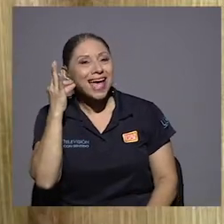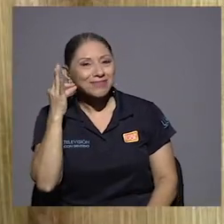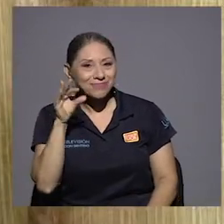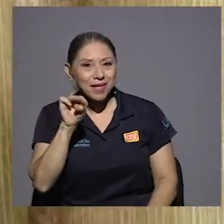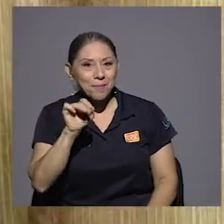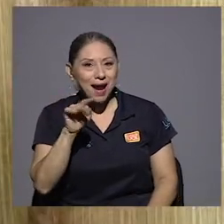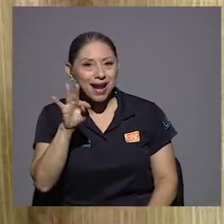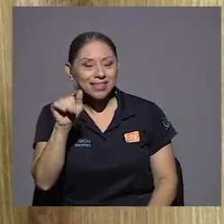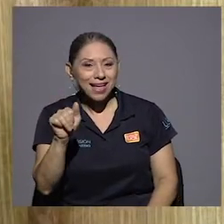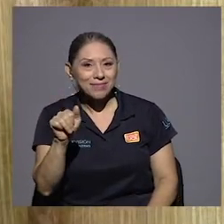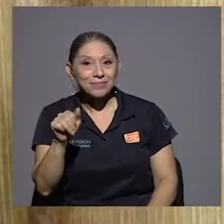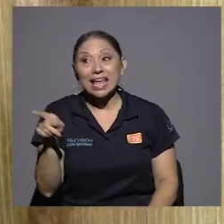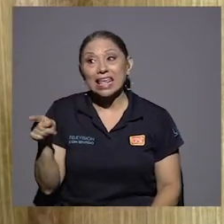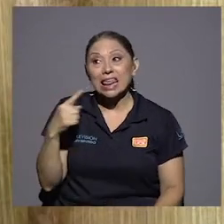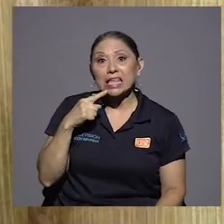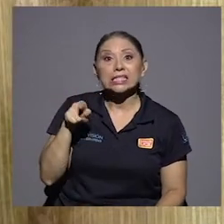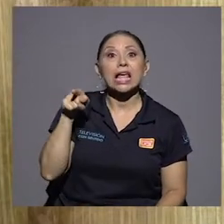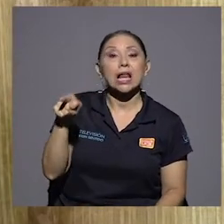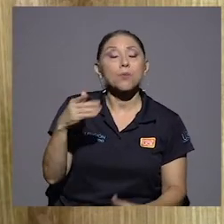Muy buen médico.